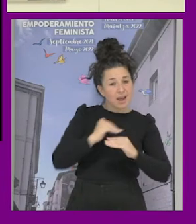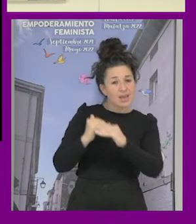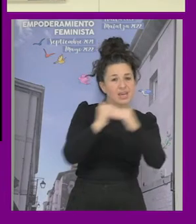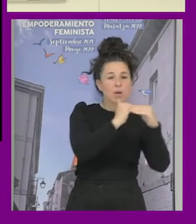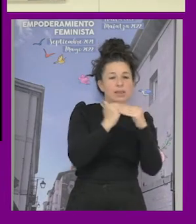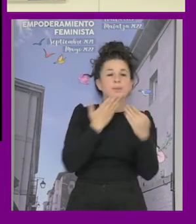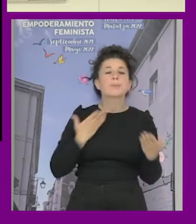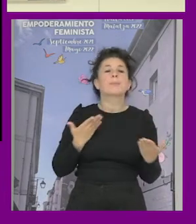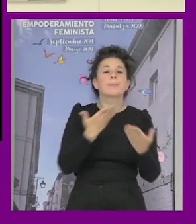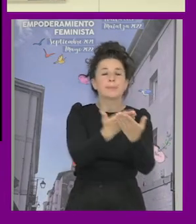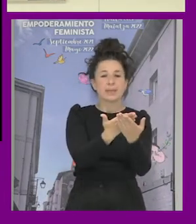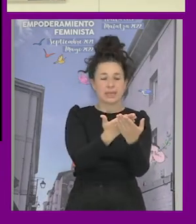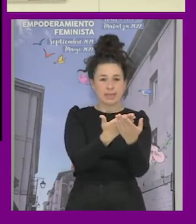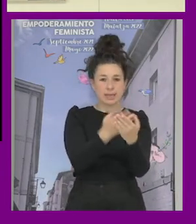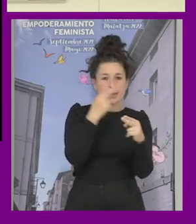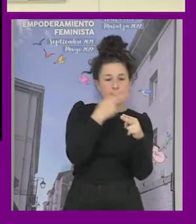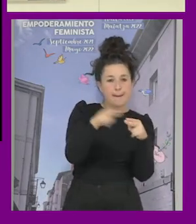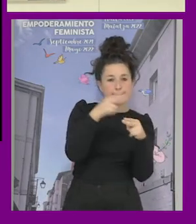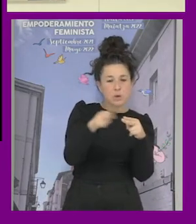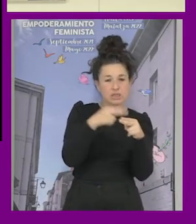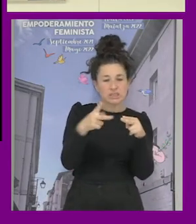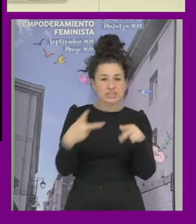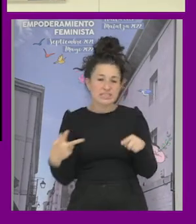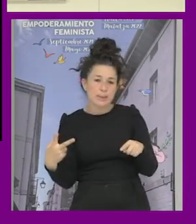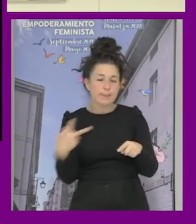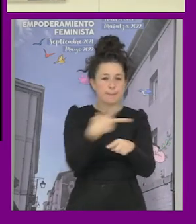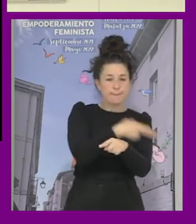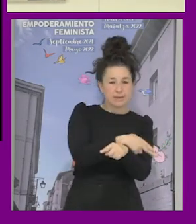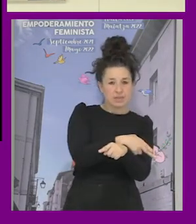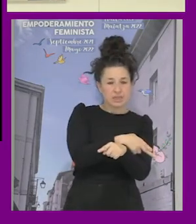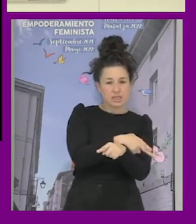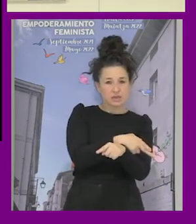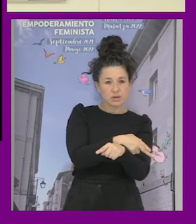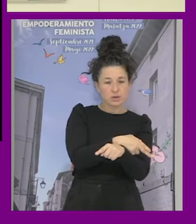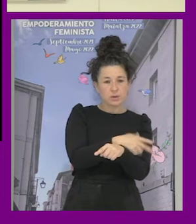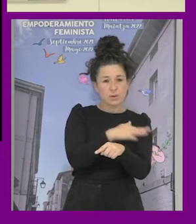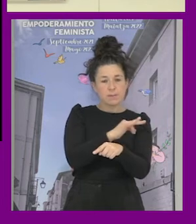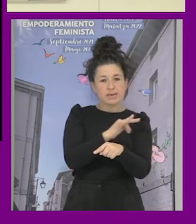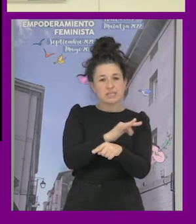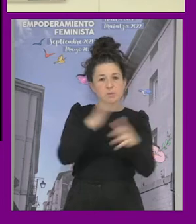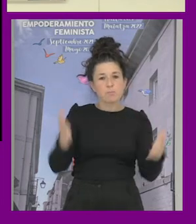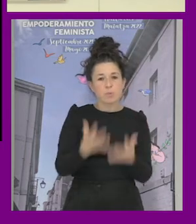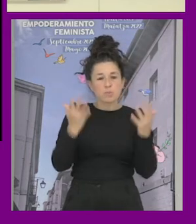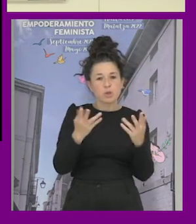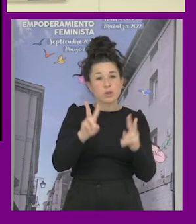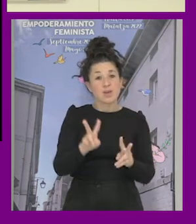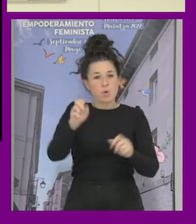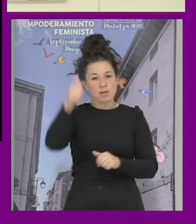pedía políticas de prevención y para la promoción de nuevas masculinidades en los centros educativos